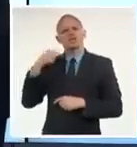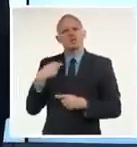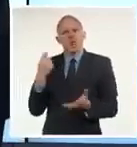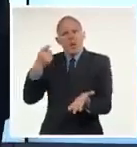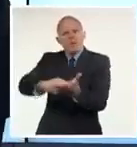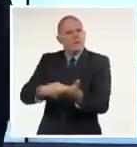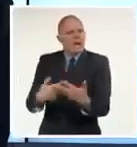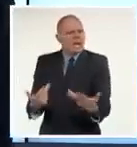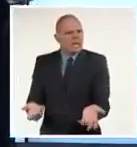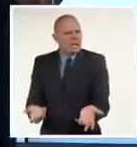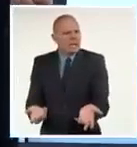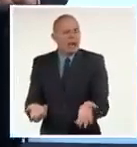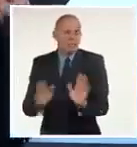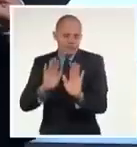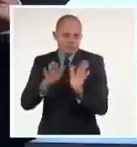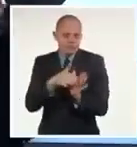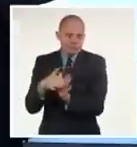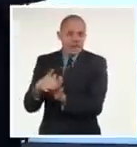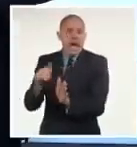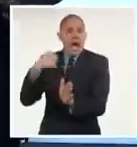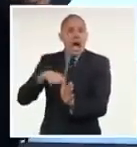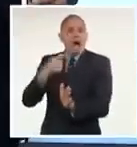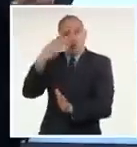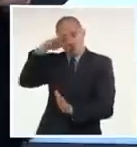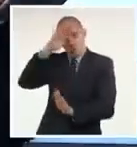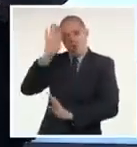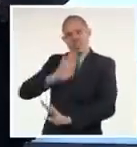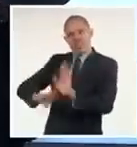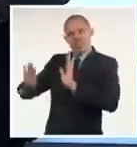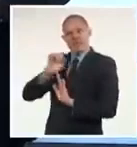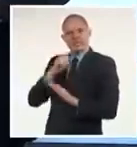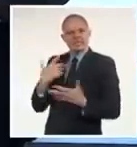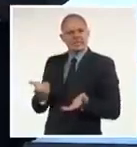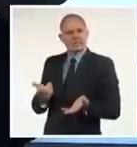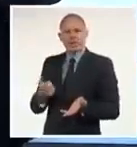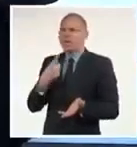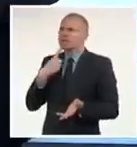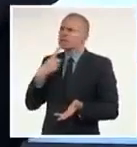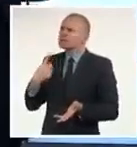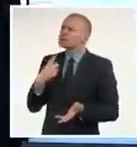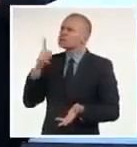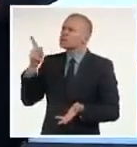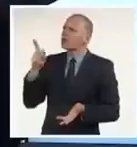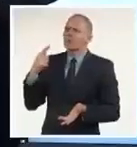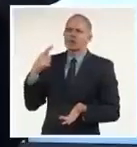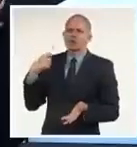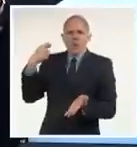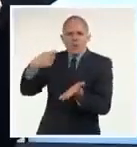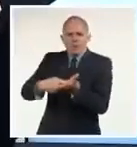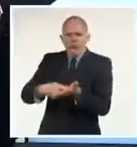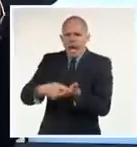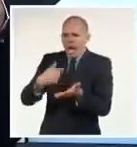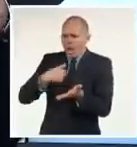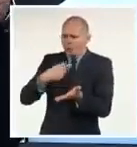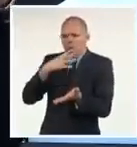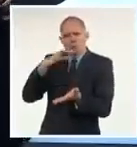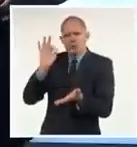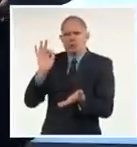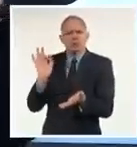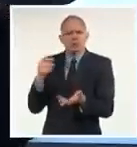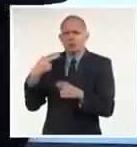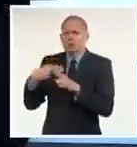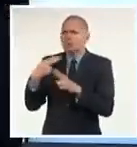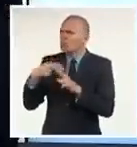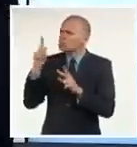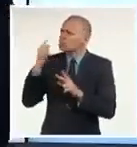Cuba en tanto? Bueno, que el ente que demanda no ha sido en realidad nunca acreedor del país, ni lo es en este